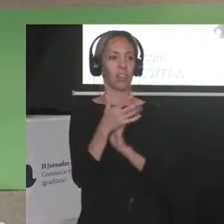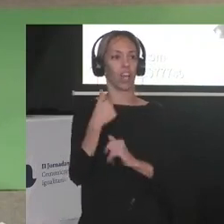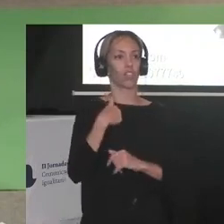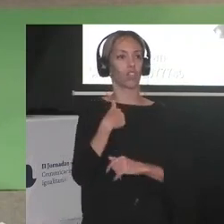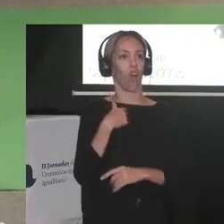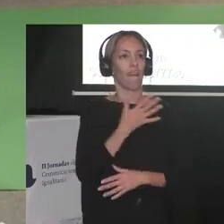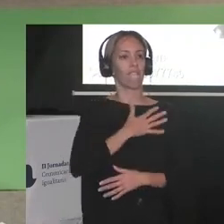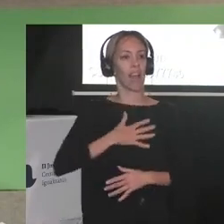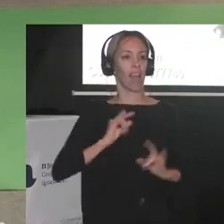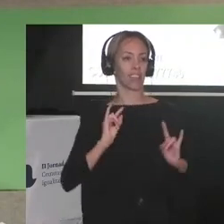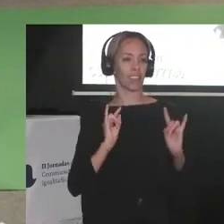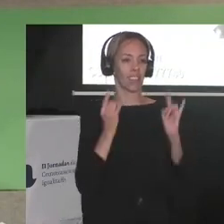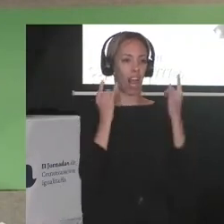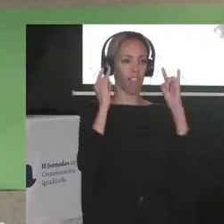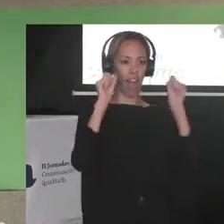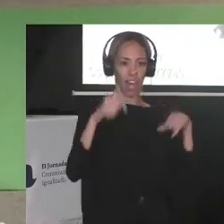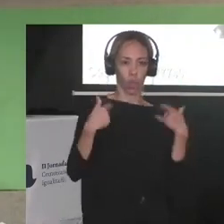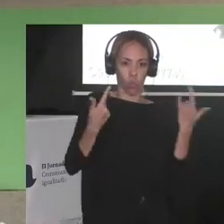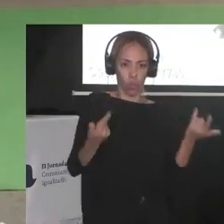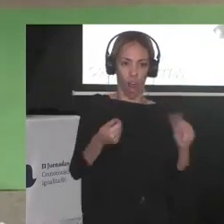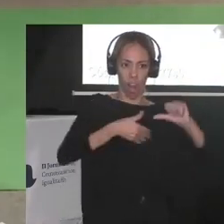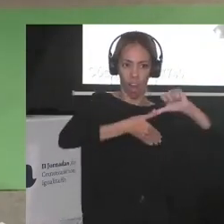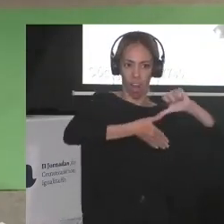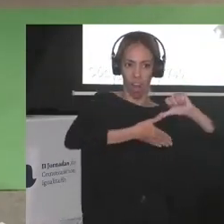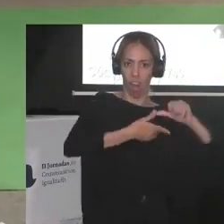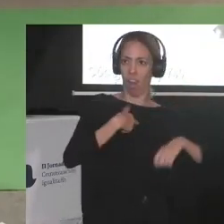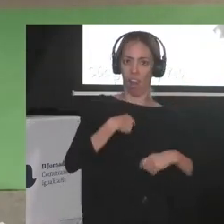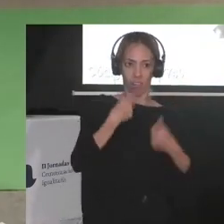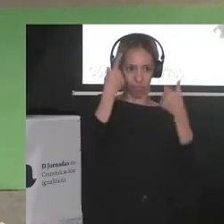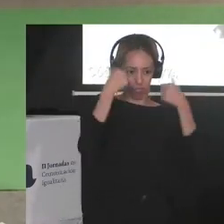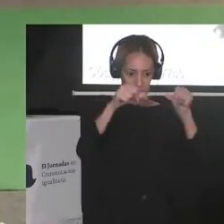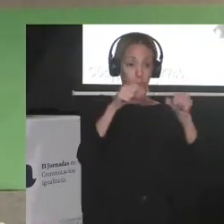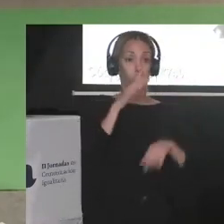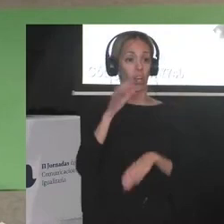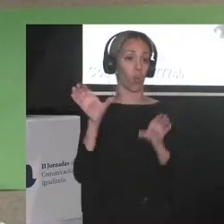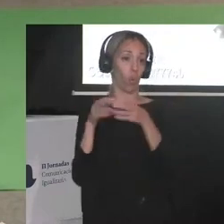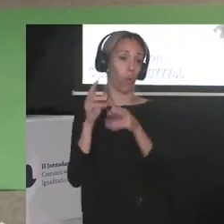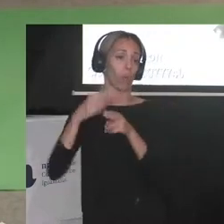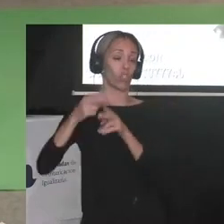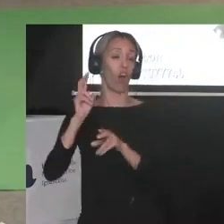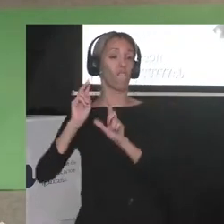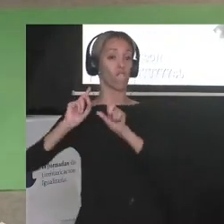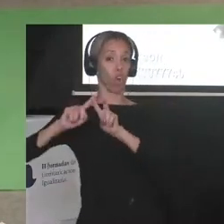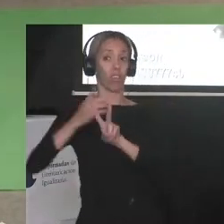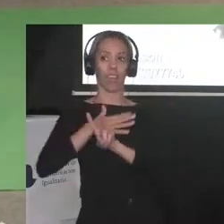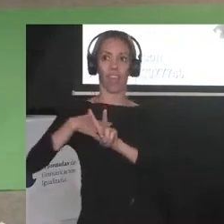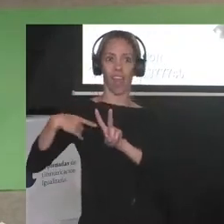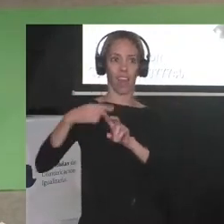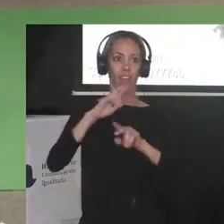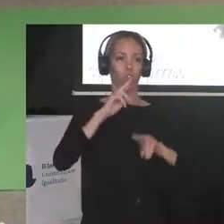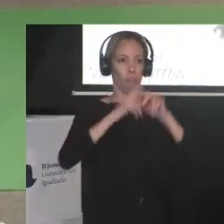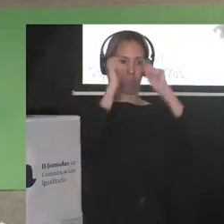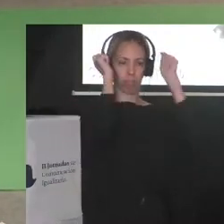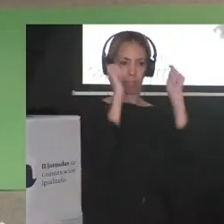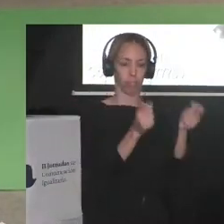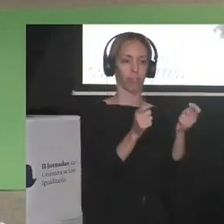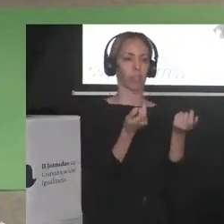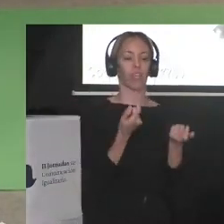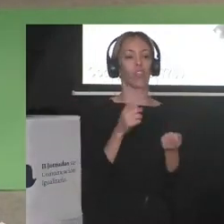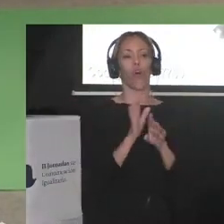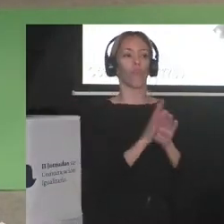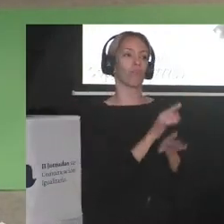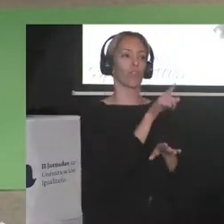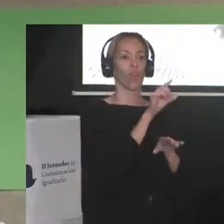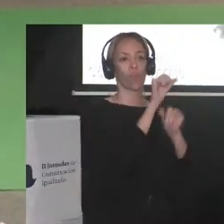salvaje que quieren que sea Vox. en la asimilada modélica, en la mestiza del amor,